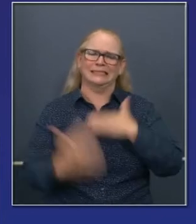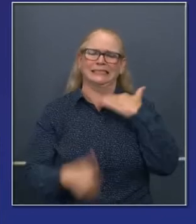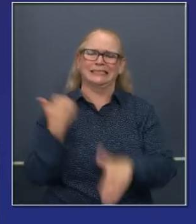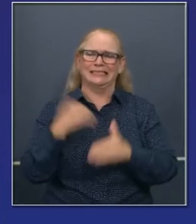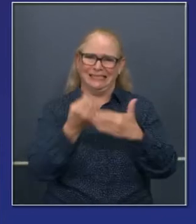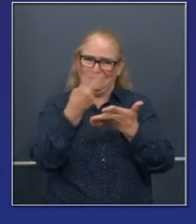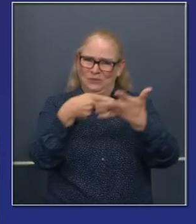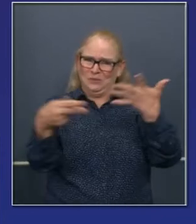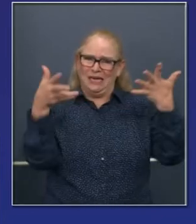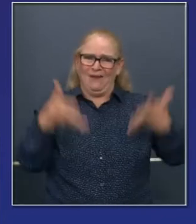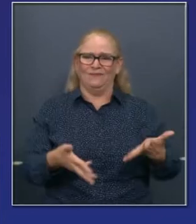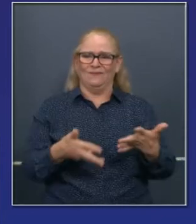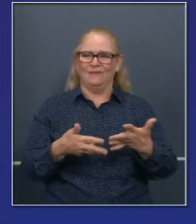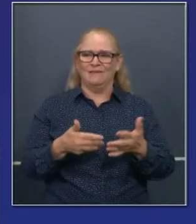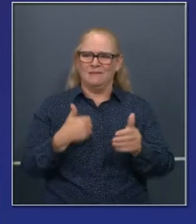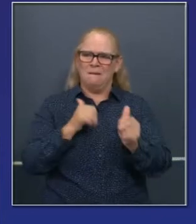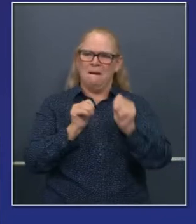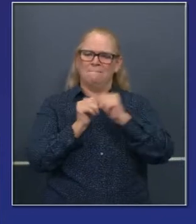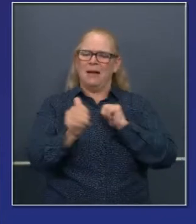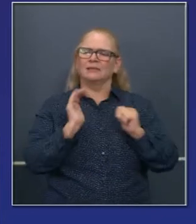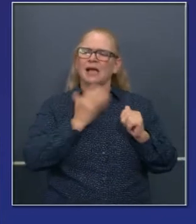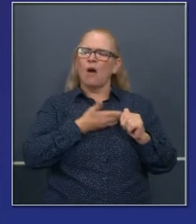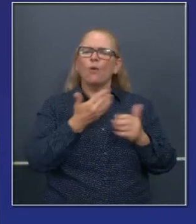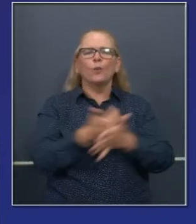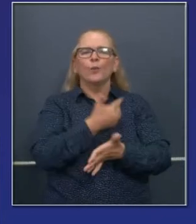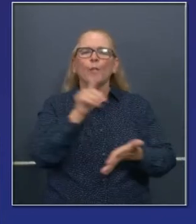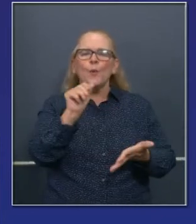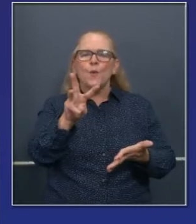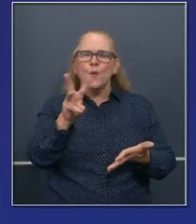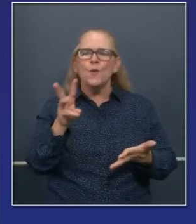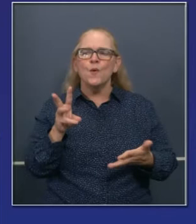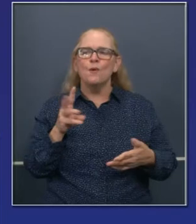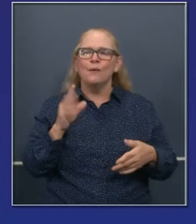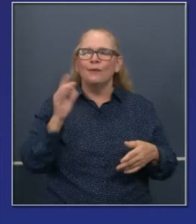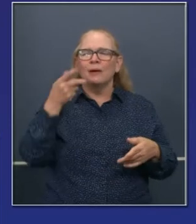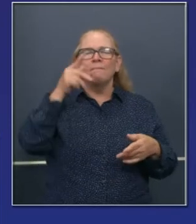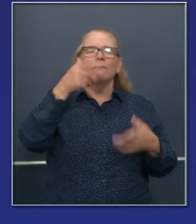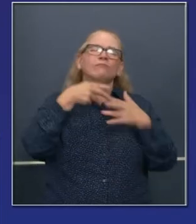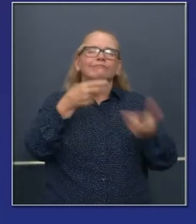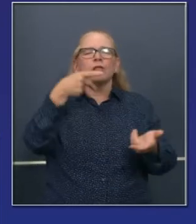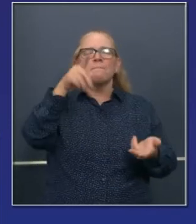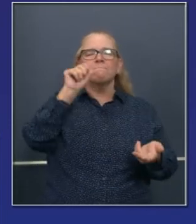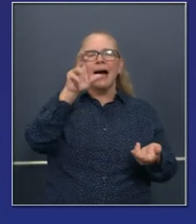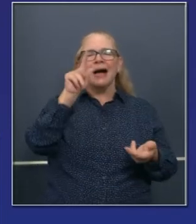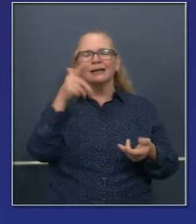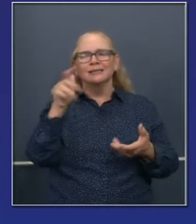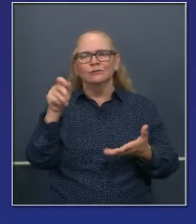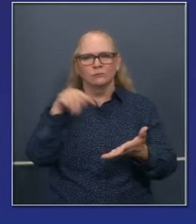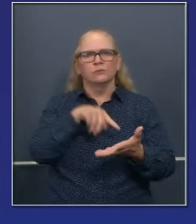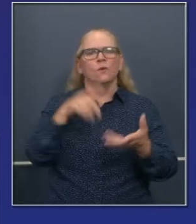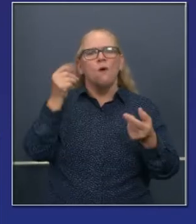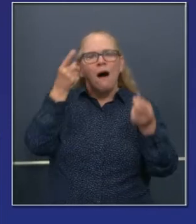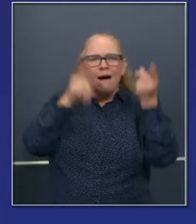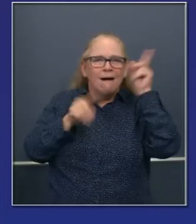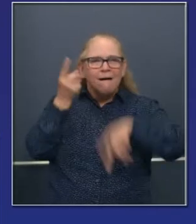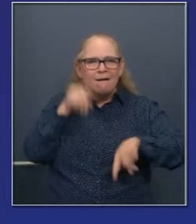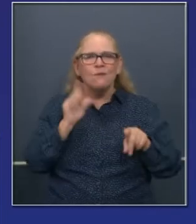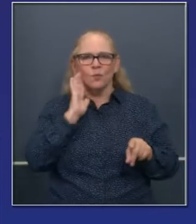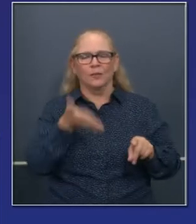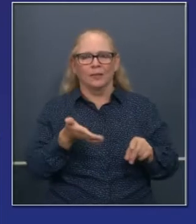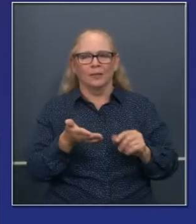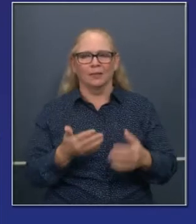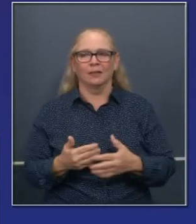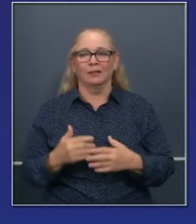este paquete y entregarlo para que sea efectivo. Quiero agradecer entonces al liderazgo por el trabajo que ya han hecho,